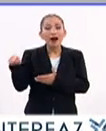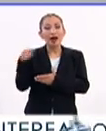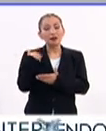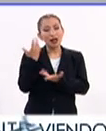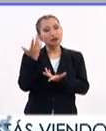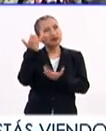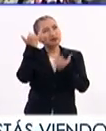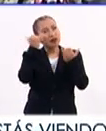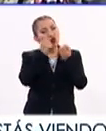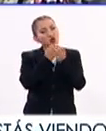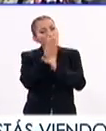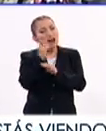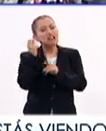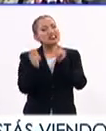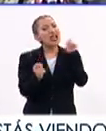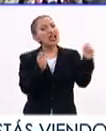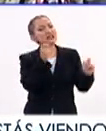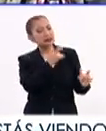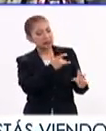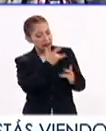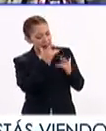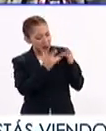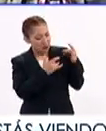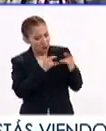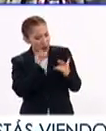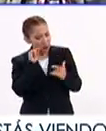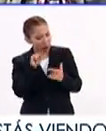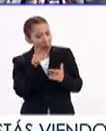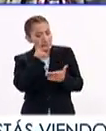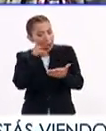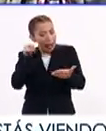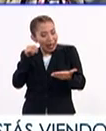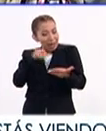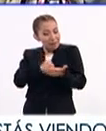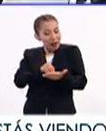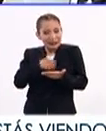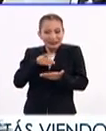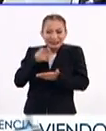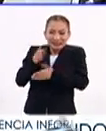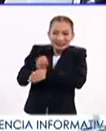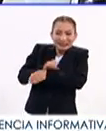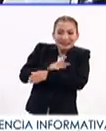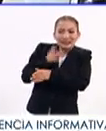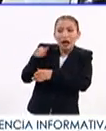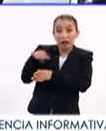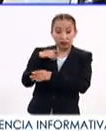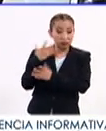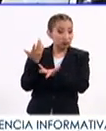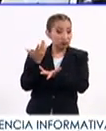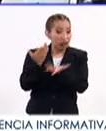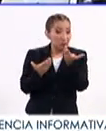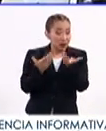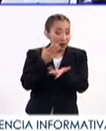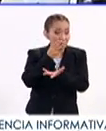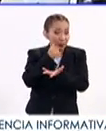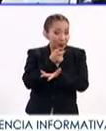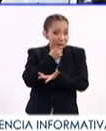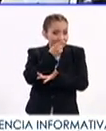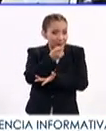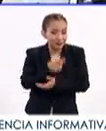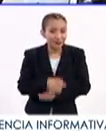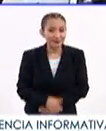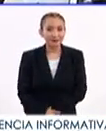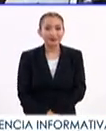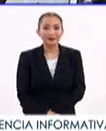crear nuevas formas de definir los sentimientos y de ponerles palabras a las sensaciones que de otra forma no se podrían